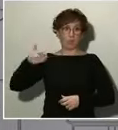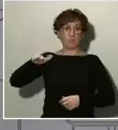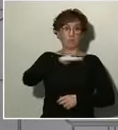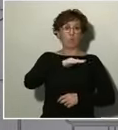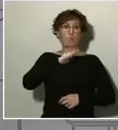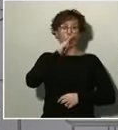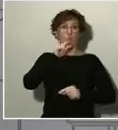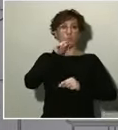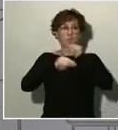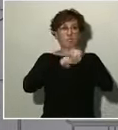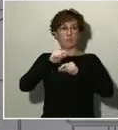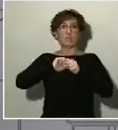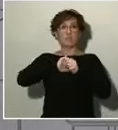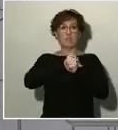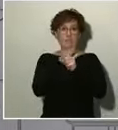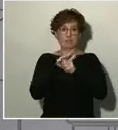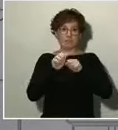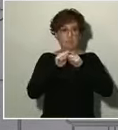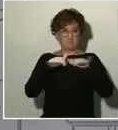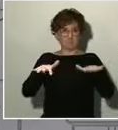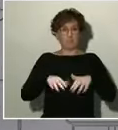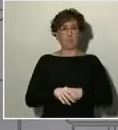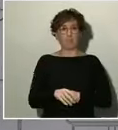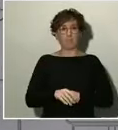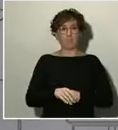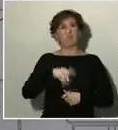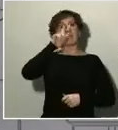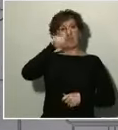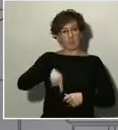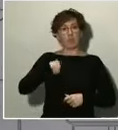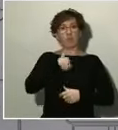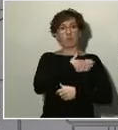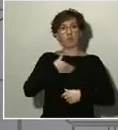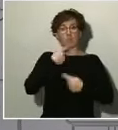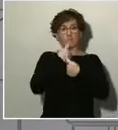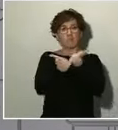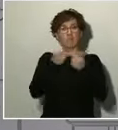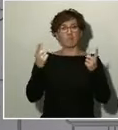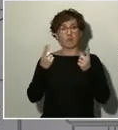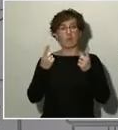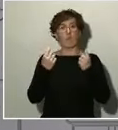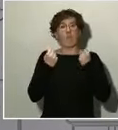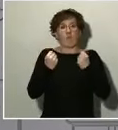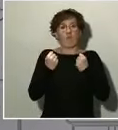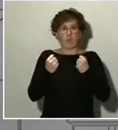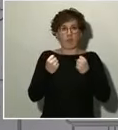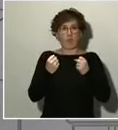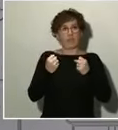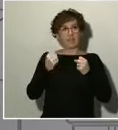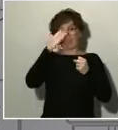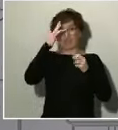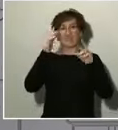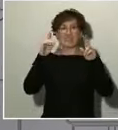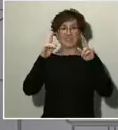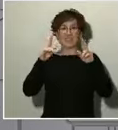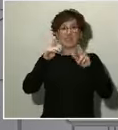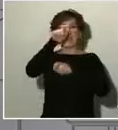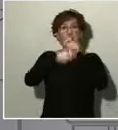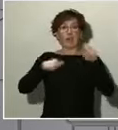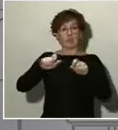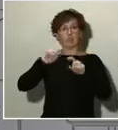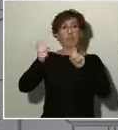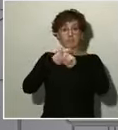También quiero enviar fuerzas y deseos de una pronta recuperación a quienes han sido diagnosticados positivos del COVID-19.